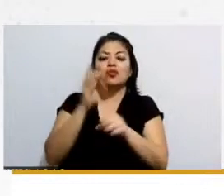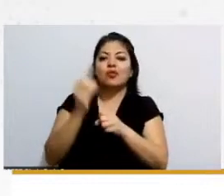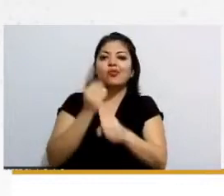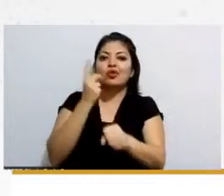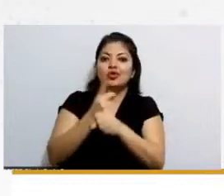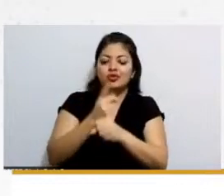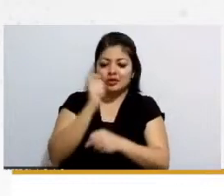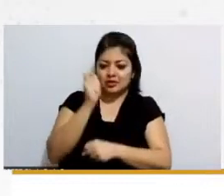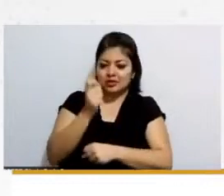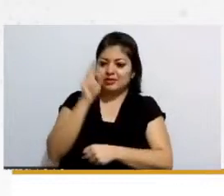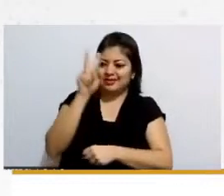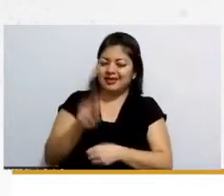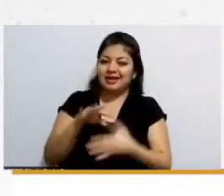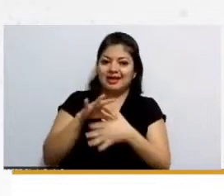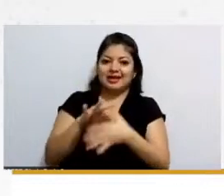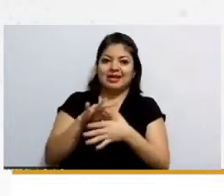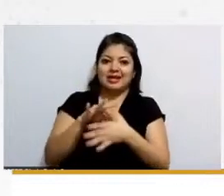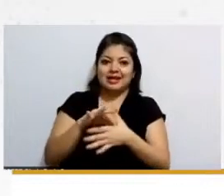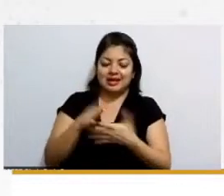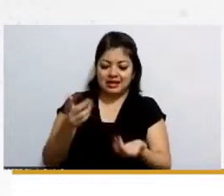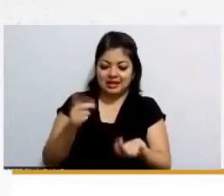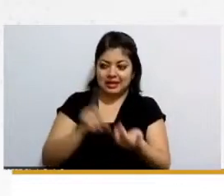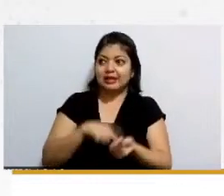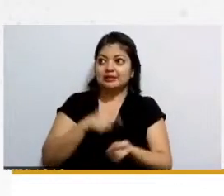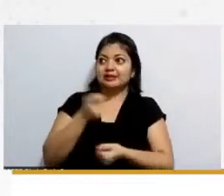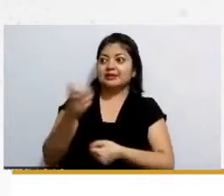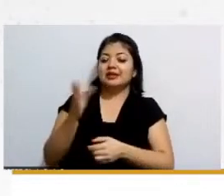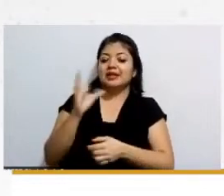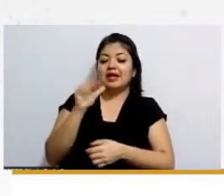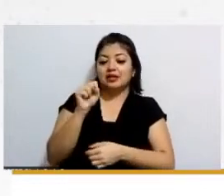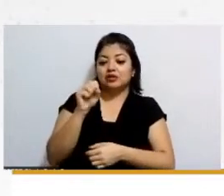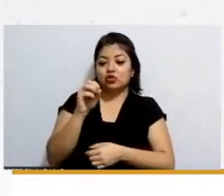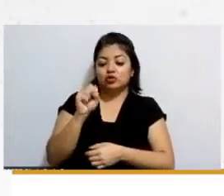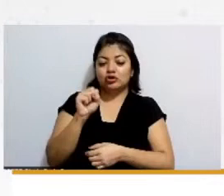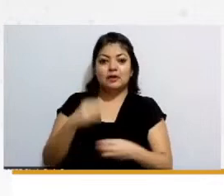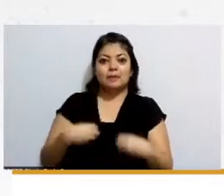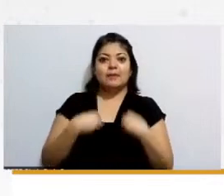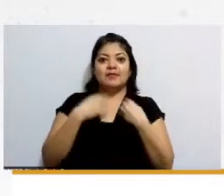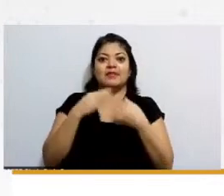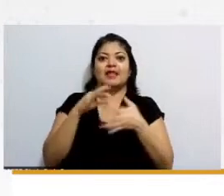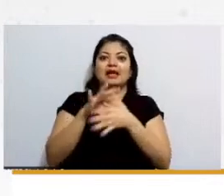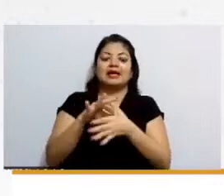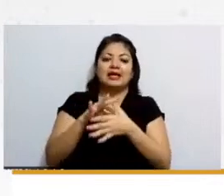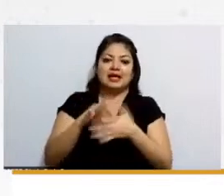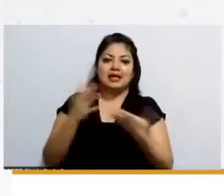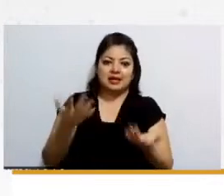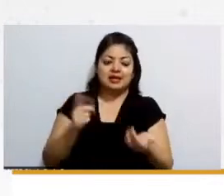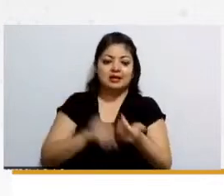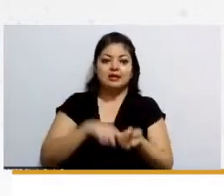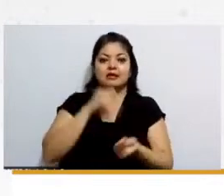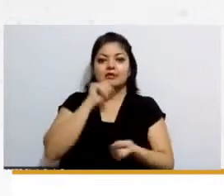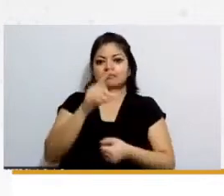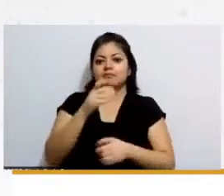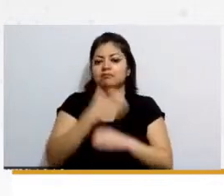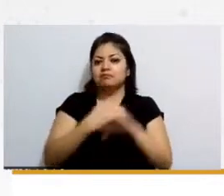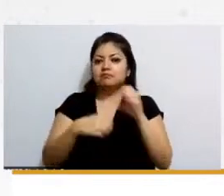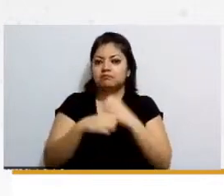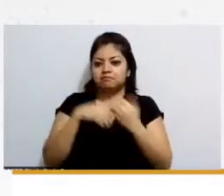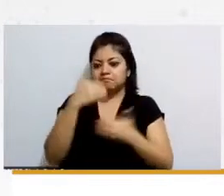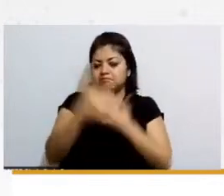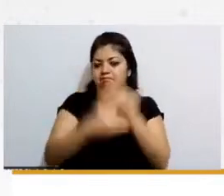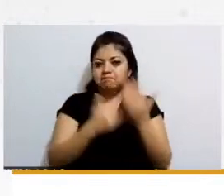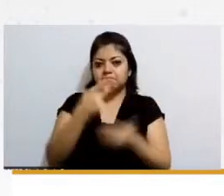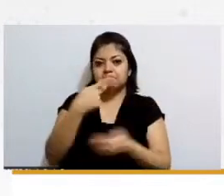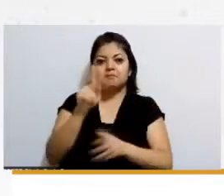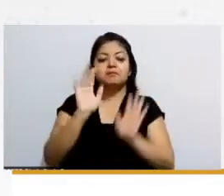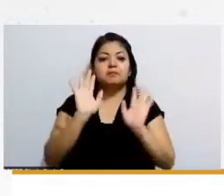casos reales ahora sí casos de la vida real no es otra cosa y ahí ya me venté comerciales y cosas más pero bueno